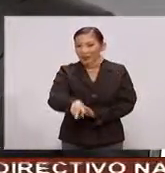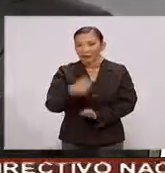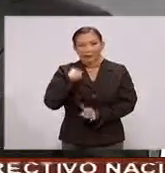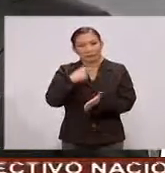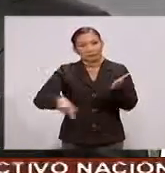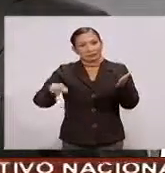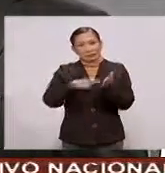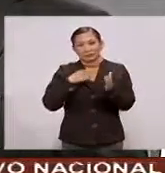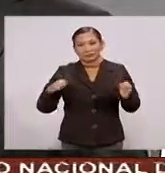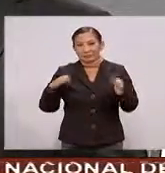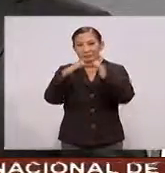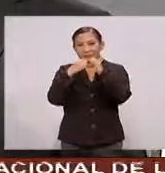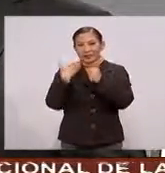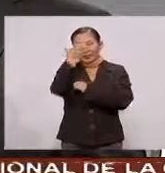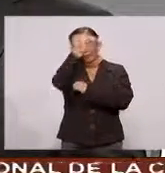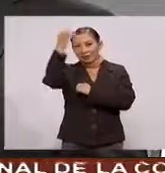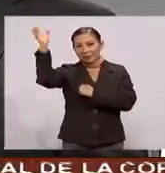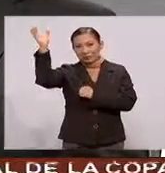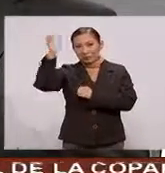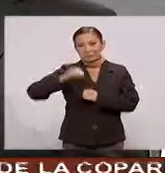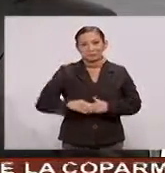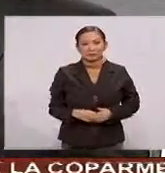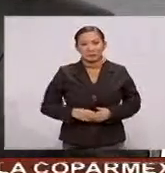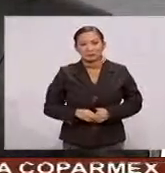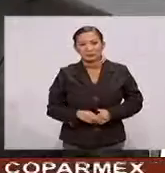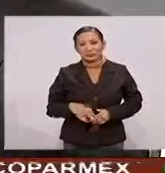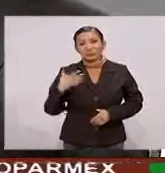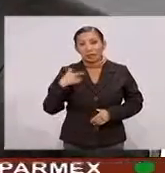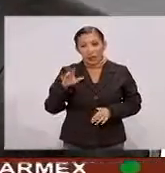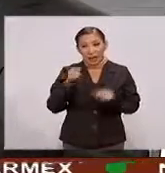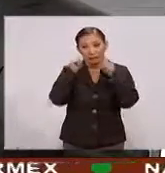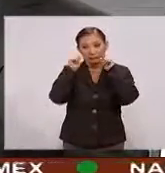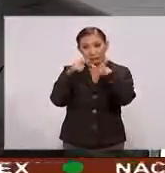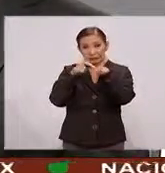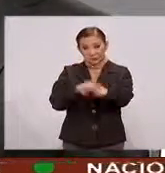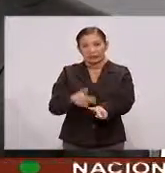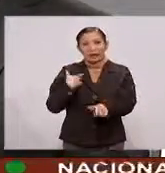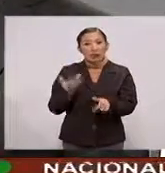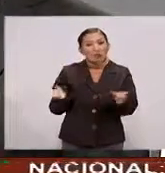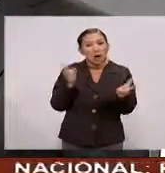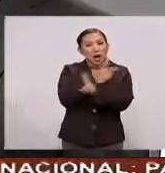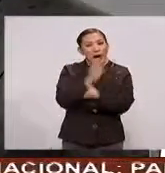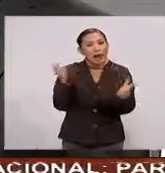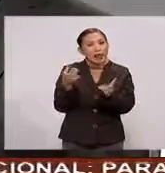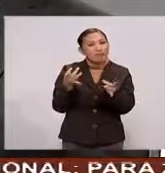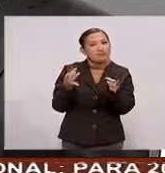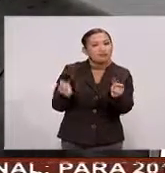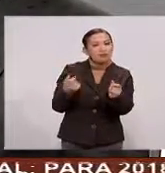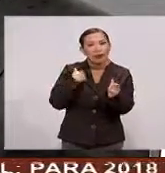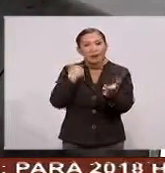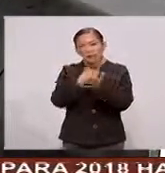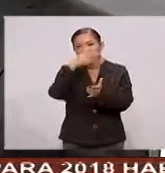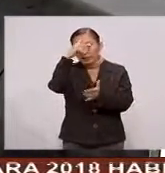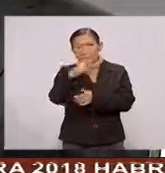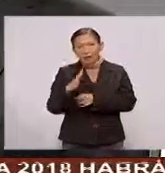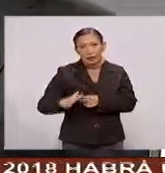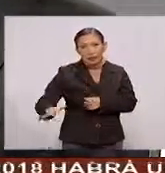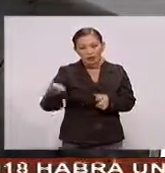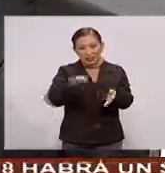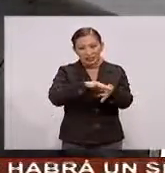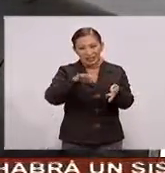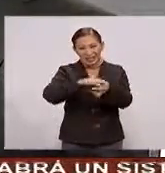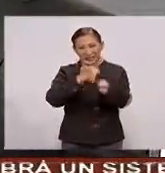levanta la contingencia ambiental Estaremos muy pendientes de la calidad del aire de la zona metropolitana del Valle de México